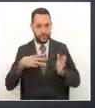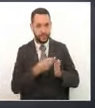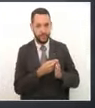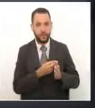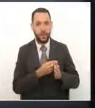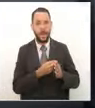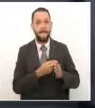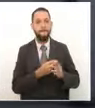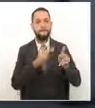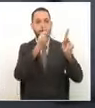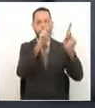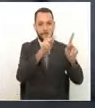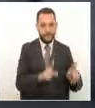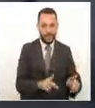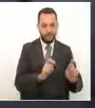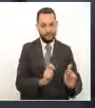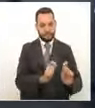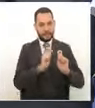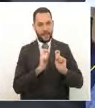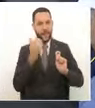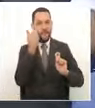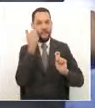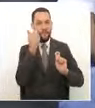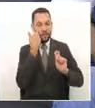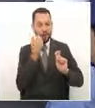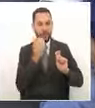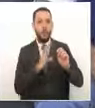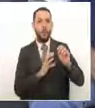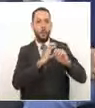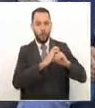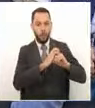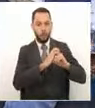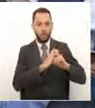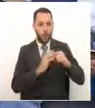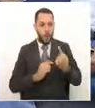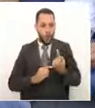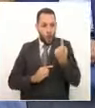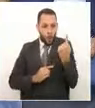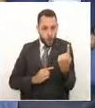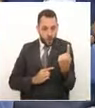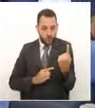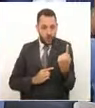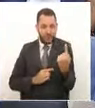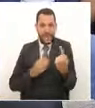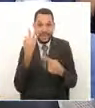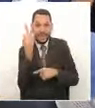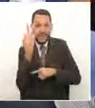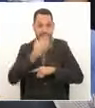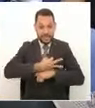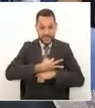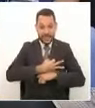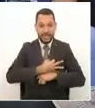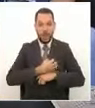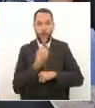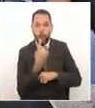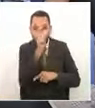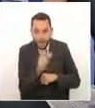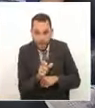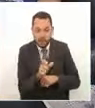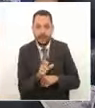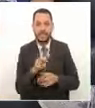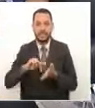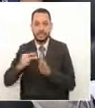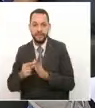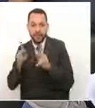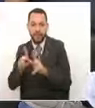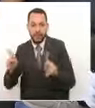positivos, este caso para nosotros es uno en tres días, es que nos estamos cuidando y la gente ha atendido a